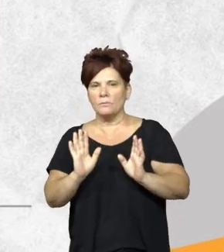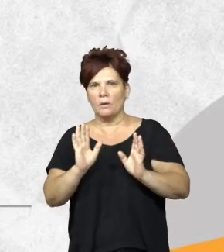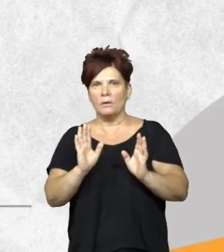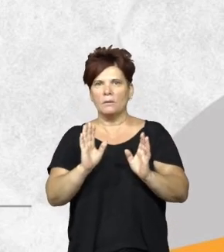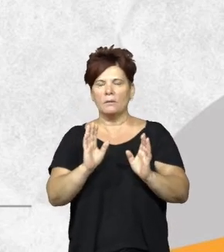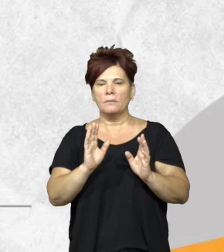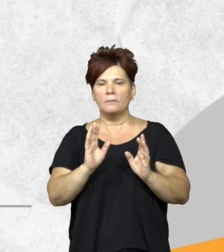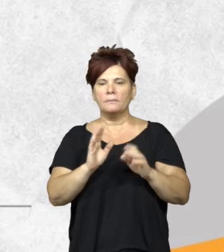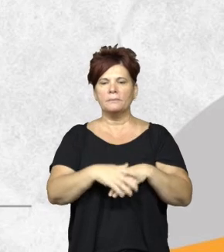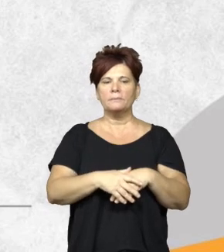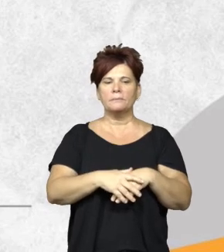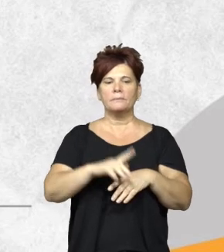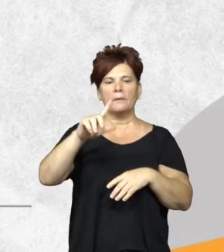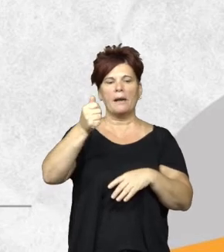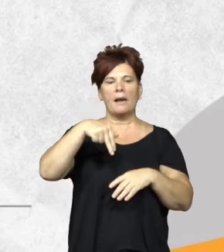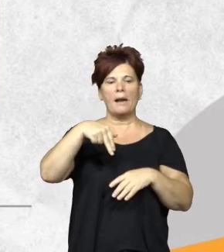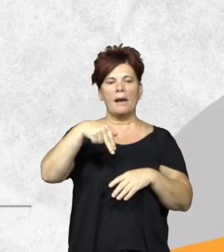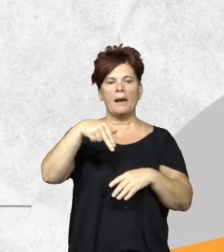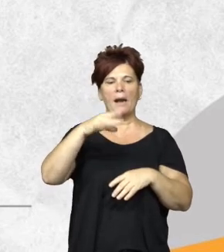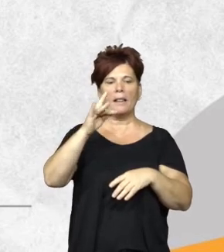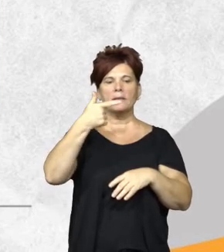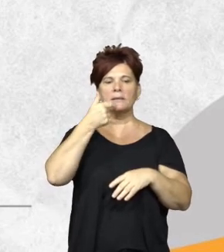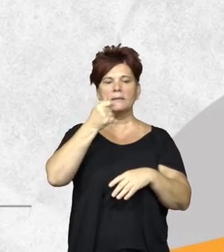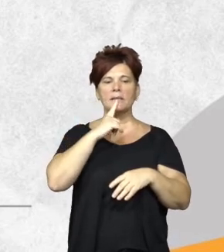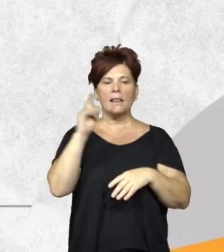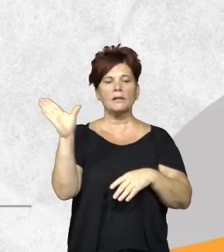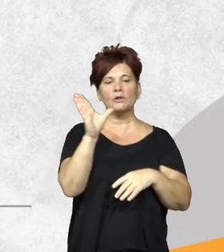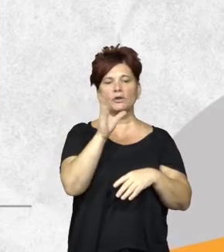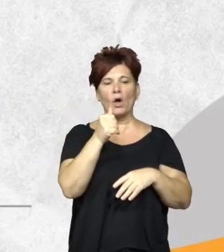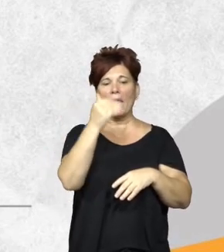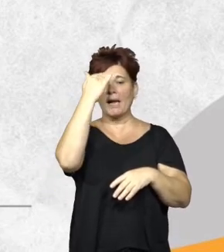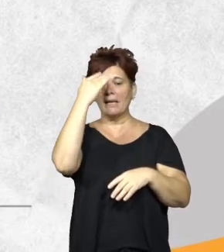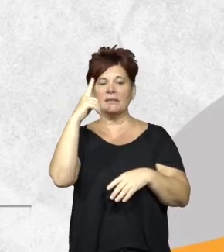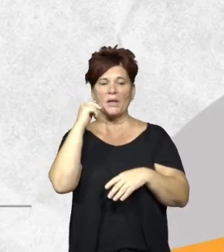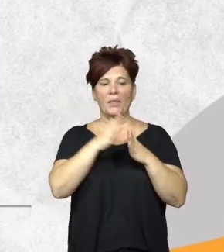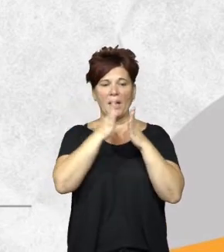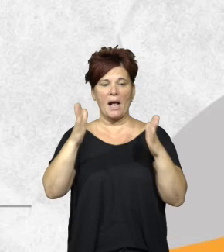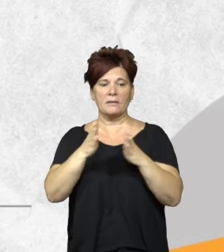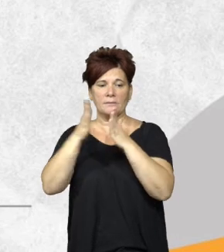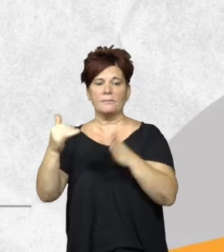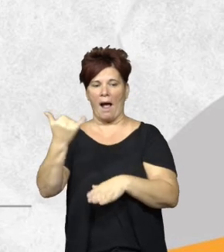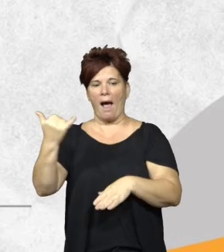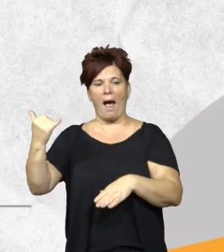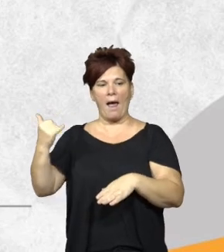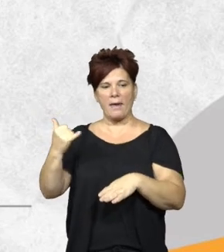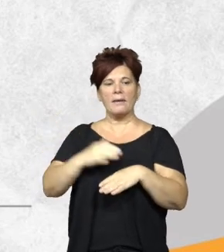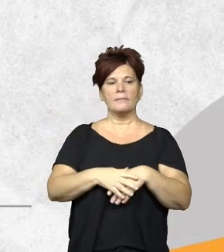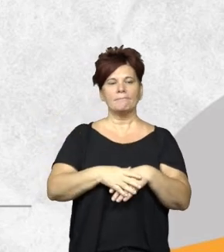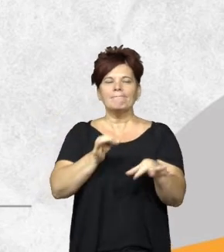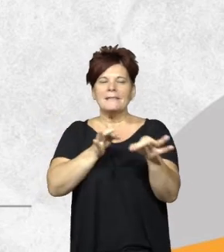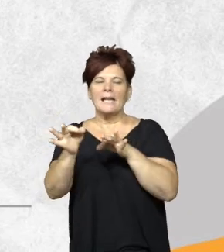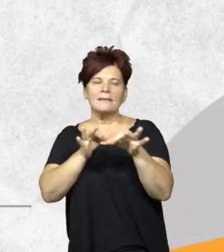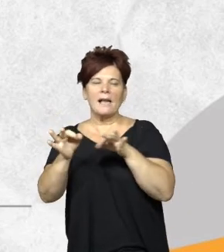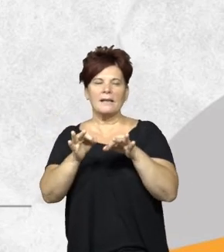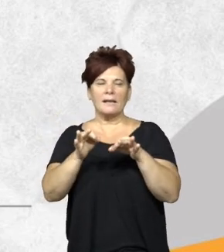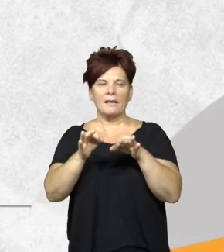Sentinel y Landsat todas las disponibles en cada una de las quincenas pero como que tienen estrategias